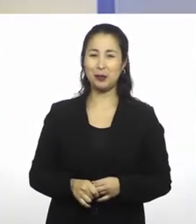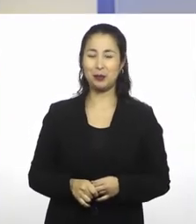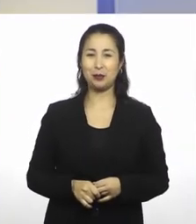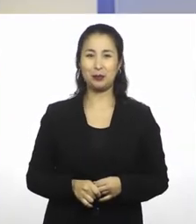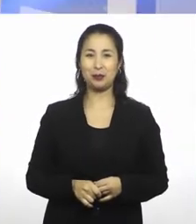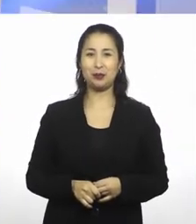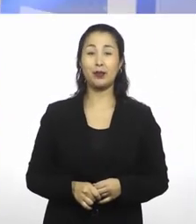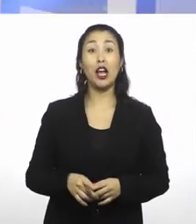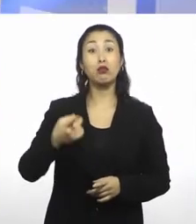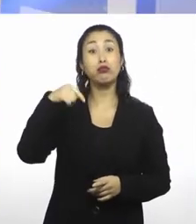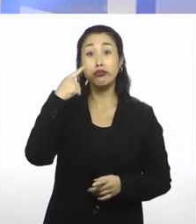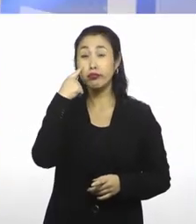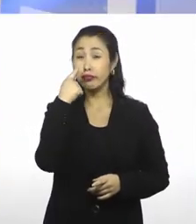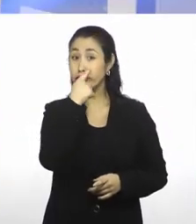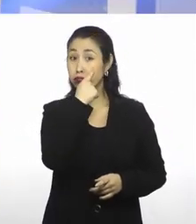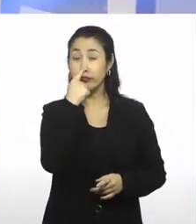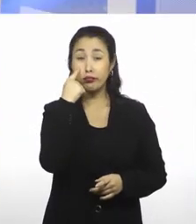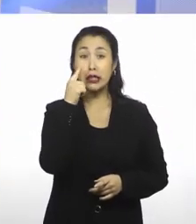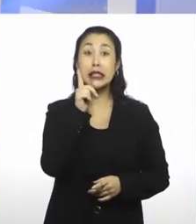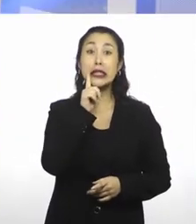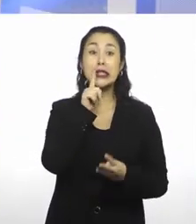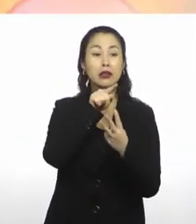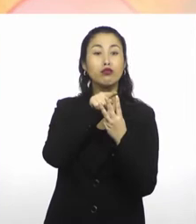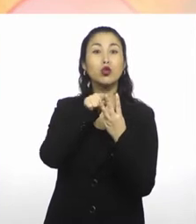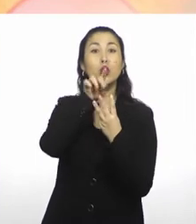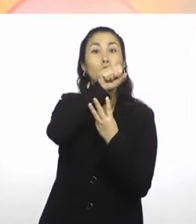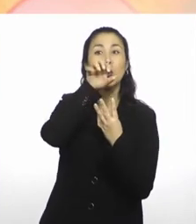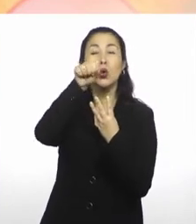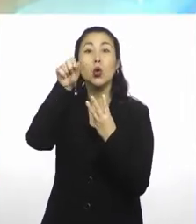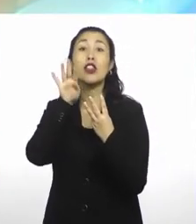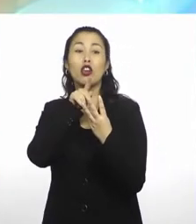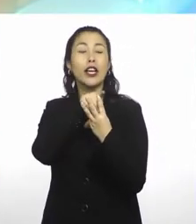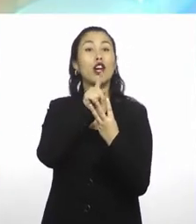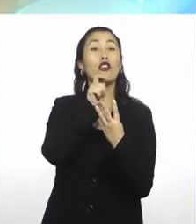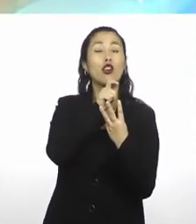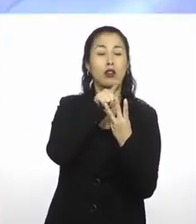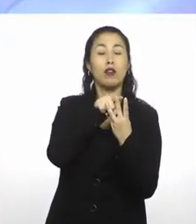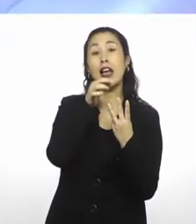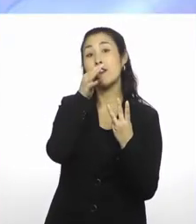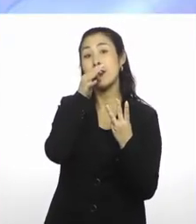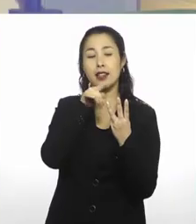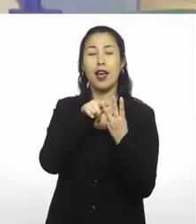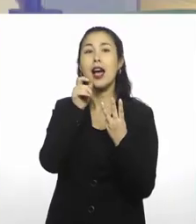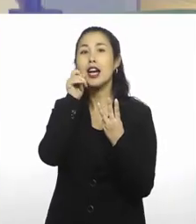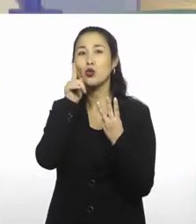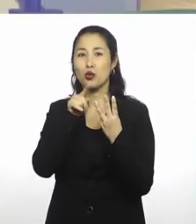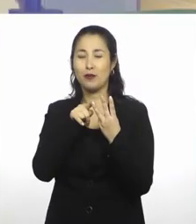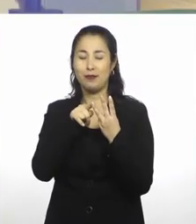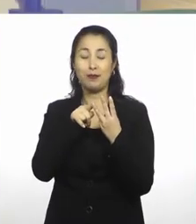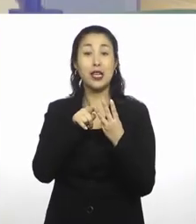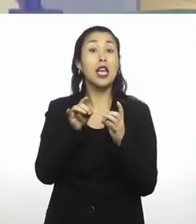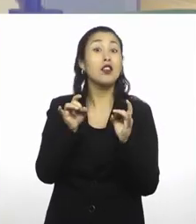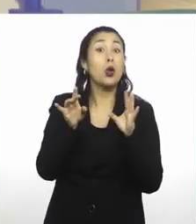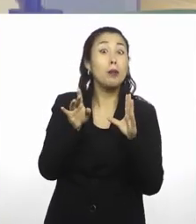Nuestros ojos tienen estos tres receptores de color. Rojo, verde y azul. Que casualmente